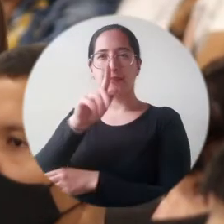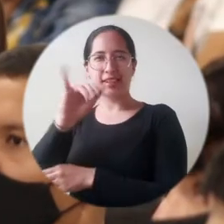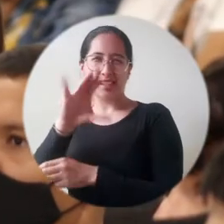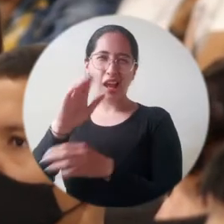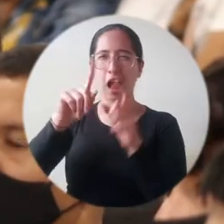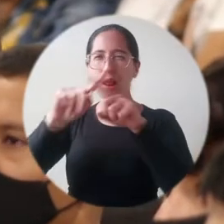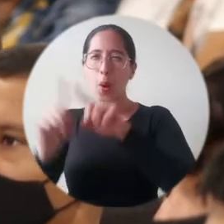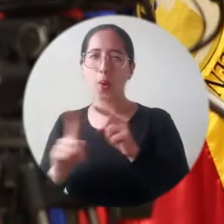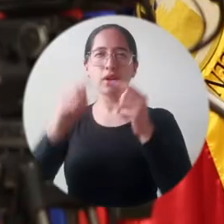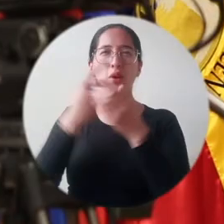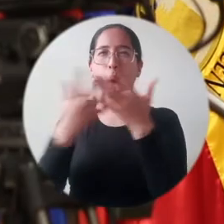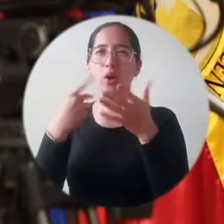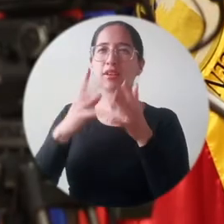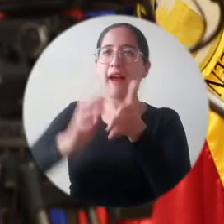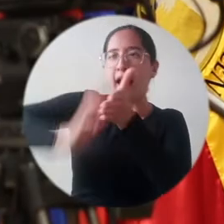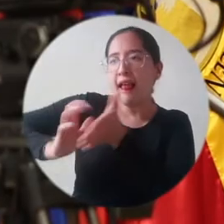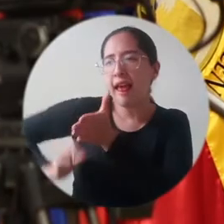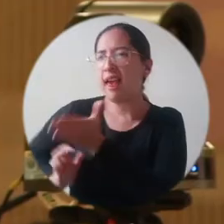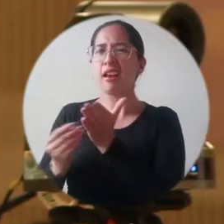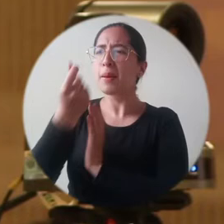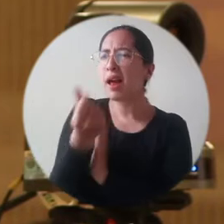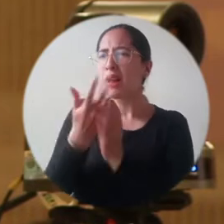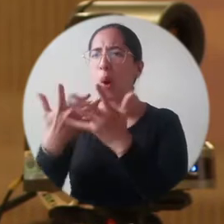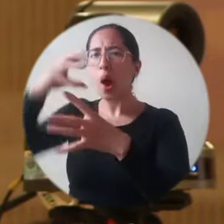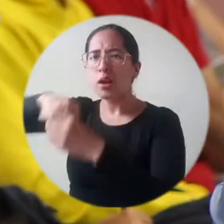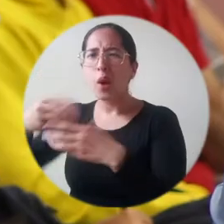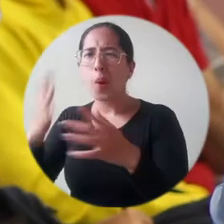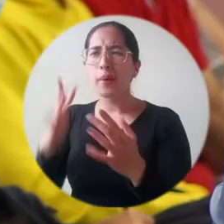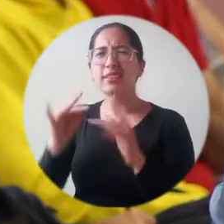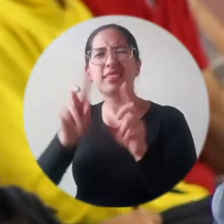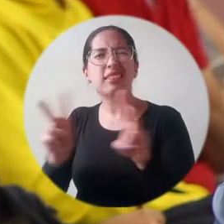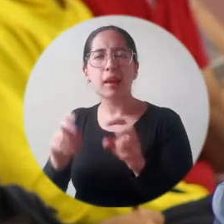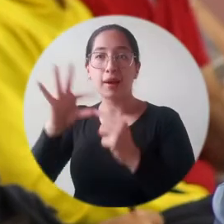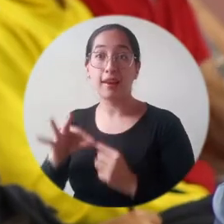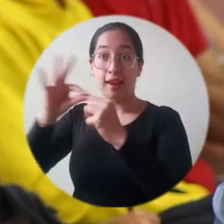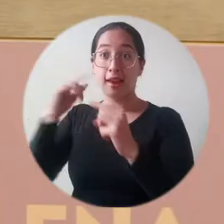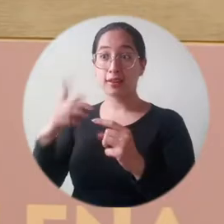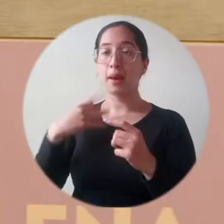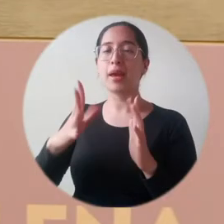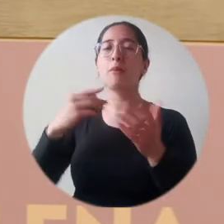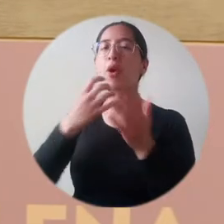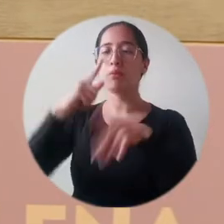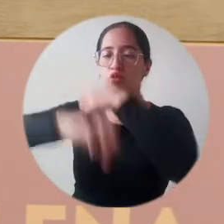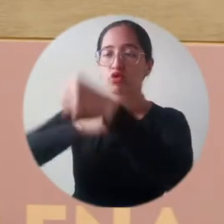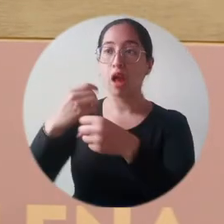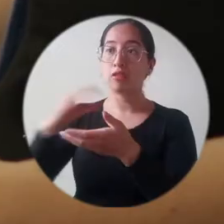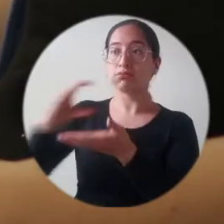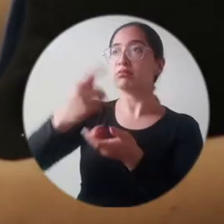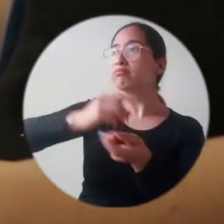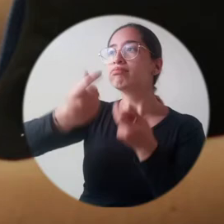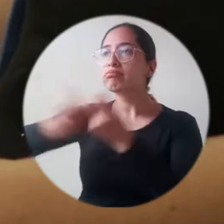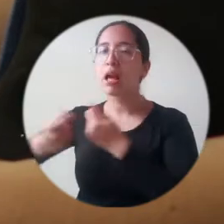fiscal, las características y obligaciones de las entidades sin ánimo de lucro para su permanencia dentro del régimen tributario especial, la